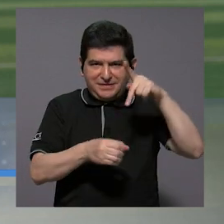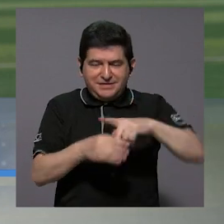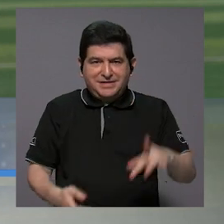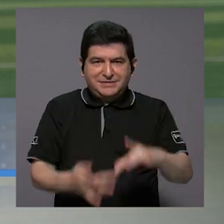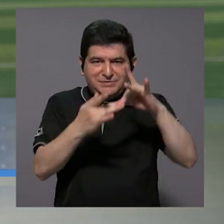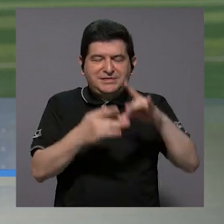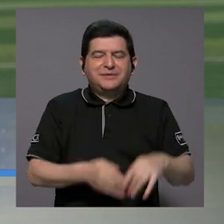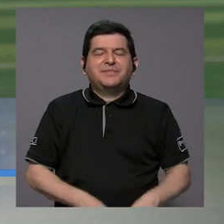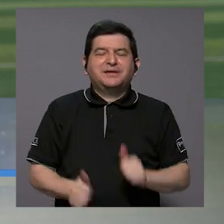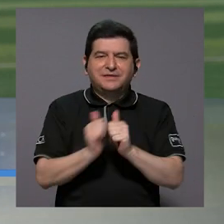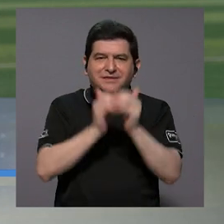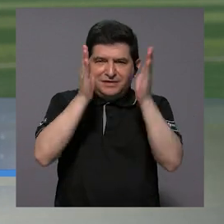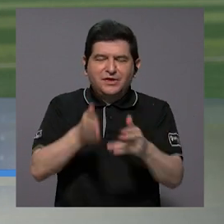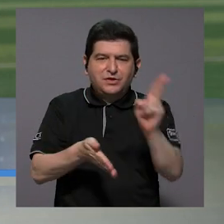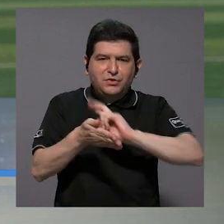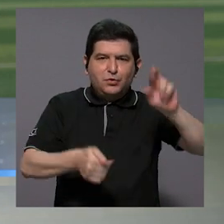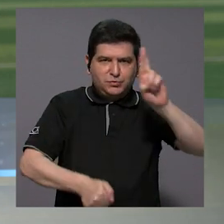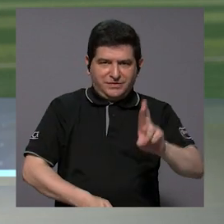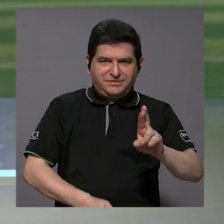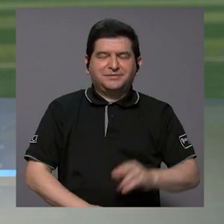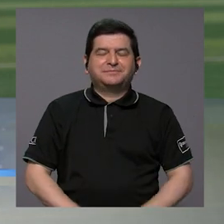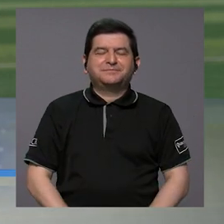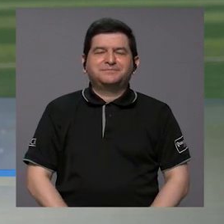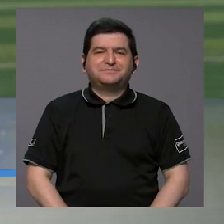de nuestros atletas de la Universidad de Costa Rica.